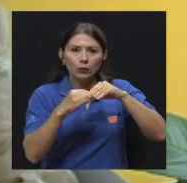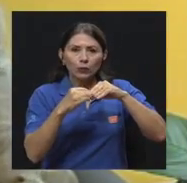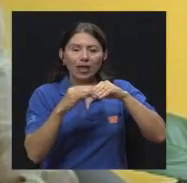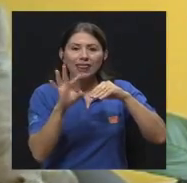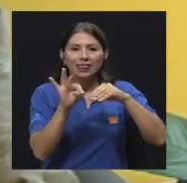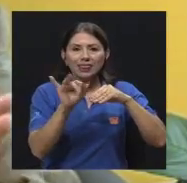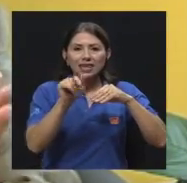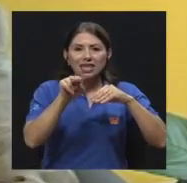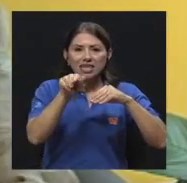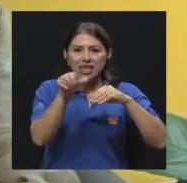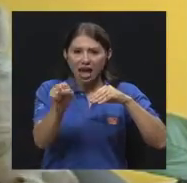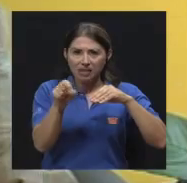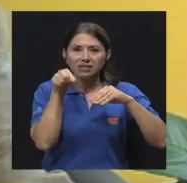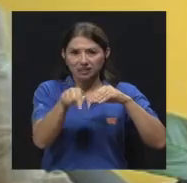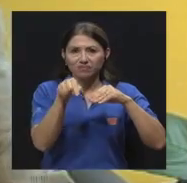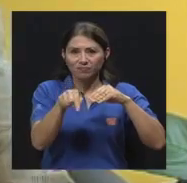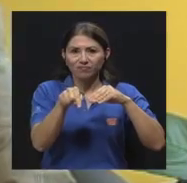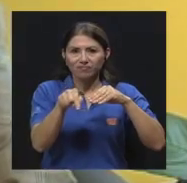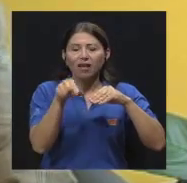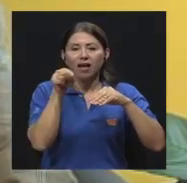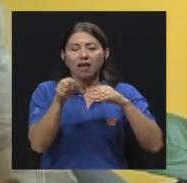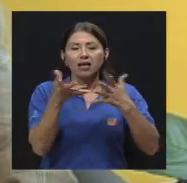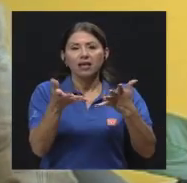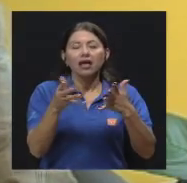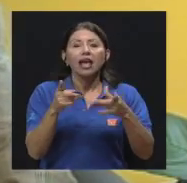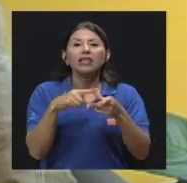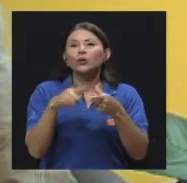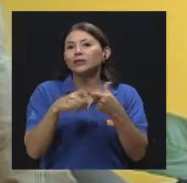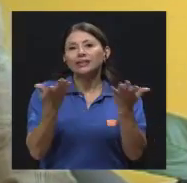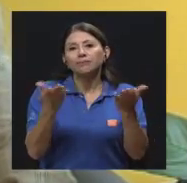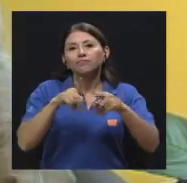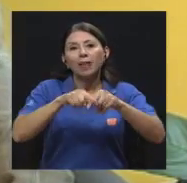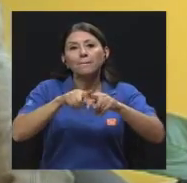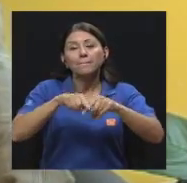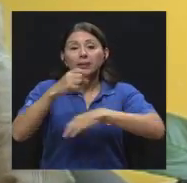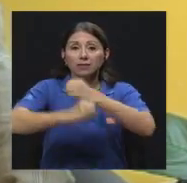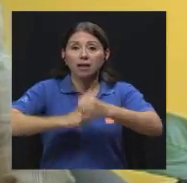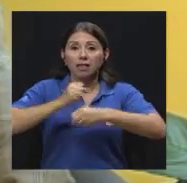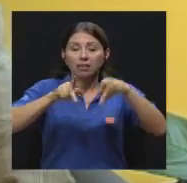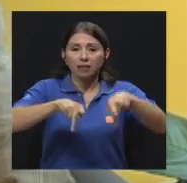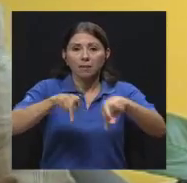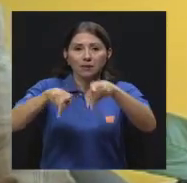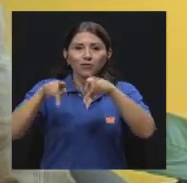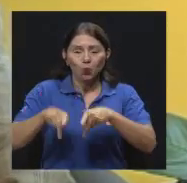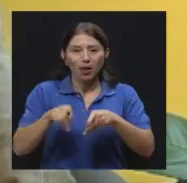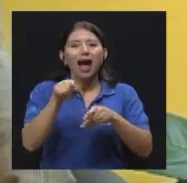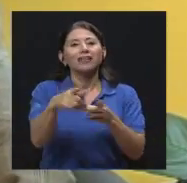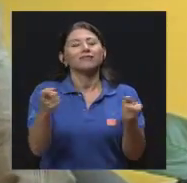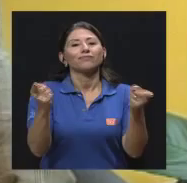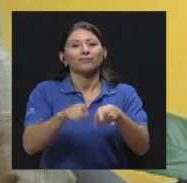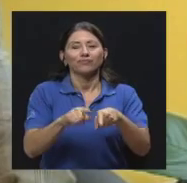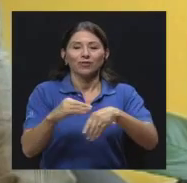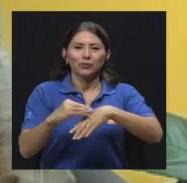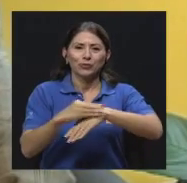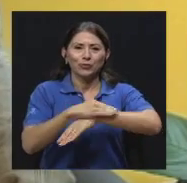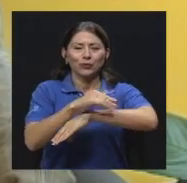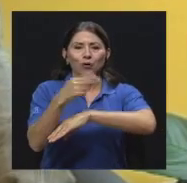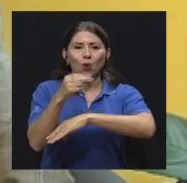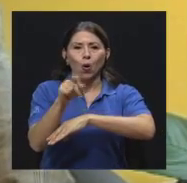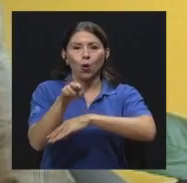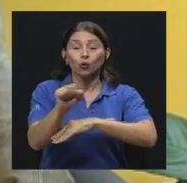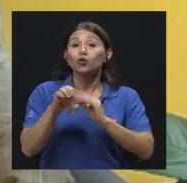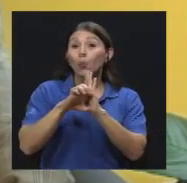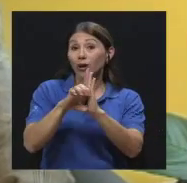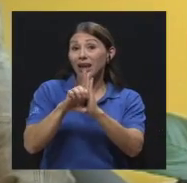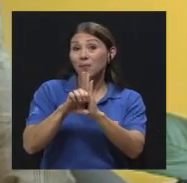en esos pocos grandes grupos. Entonces, dependiendo de la edad, así son las manifestaciones. La tiña de la cabeza, por